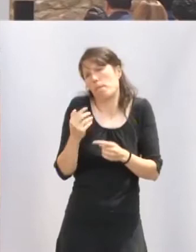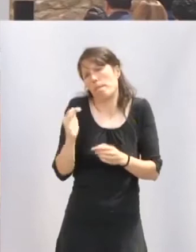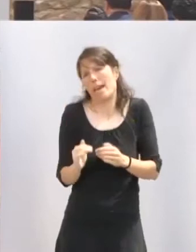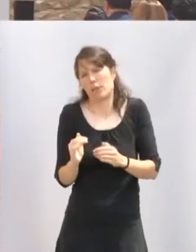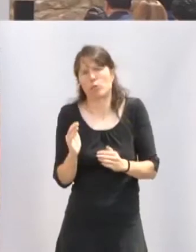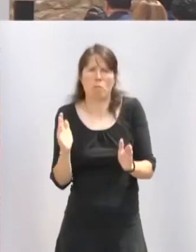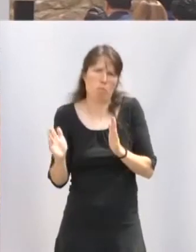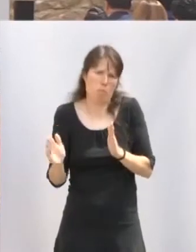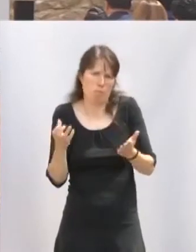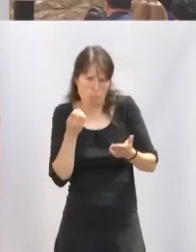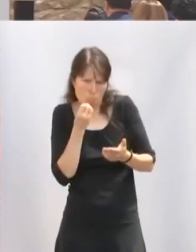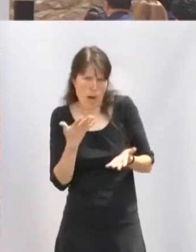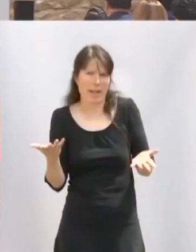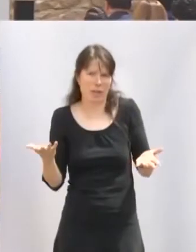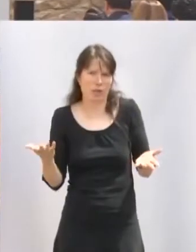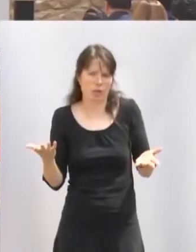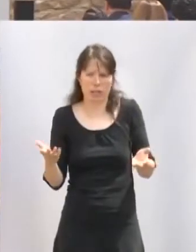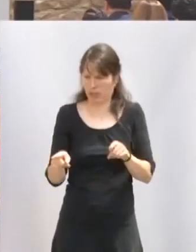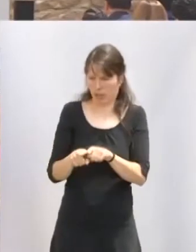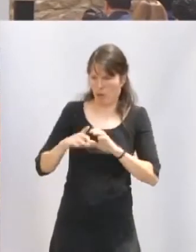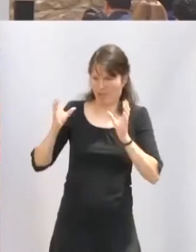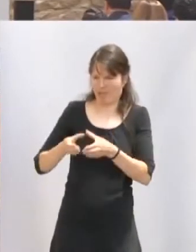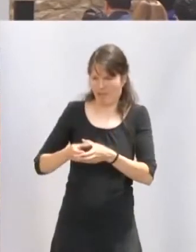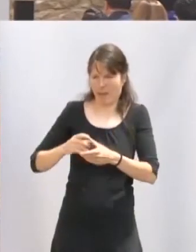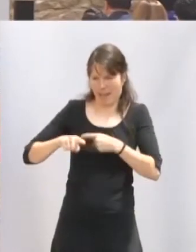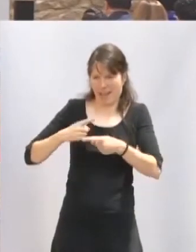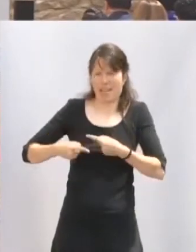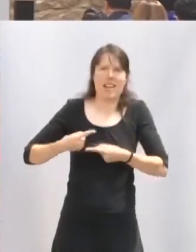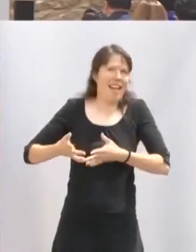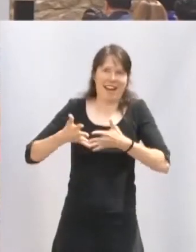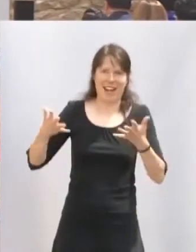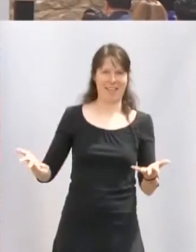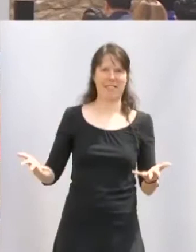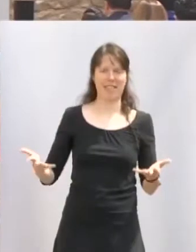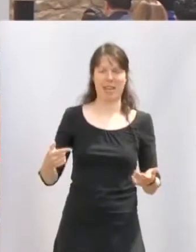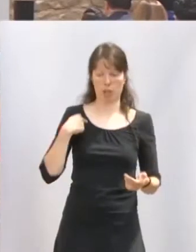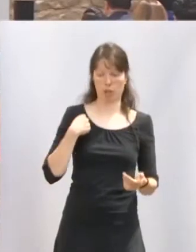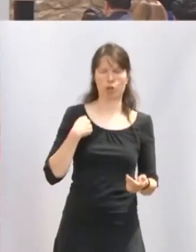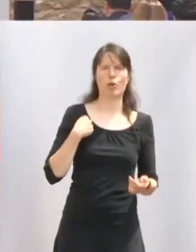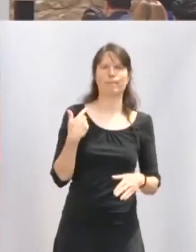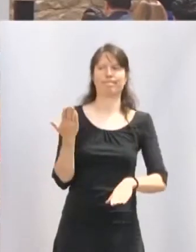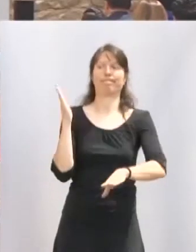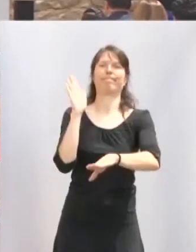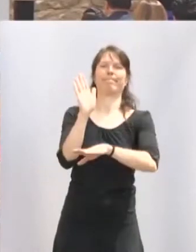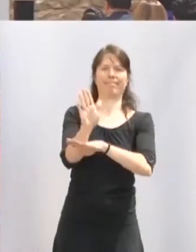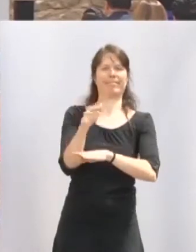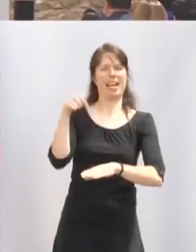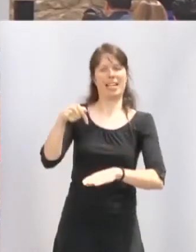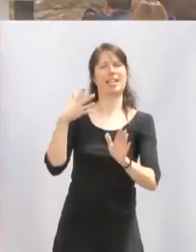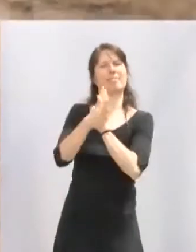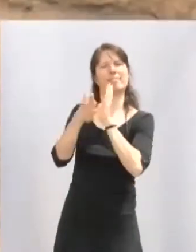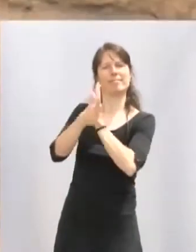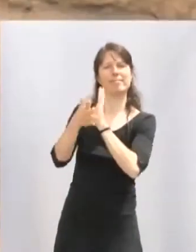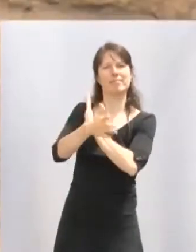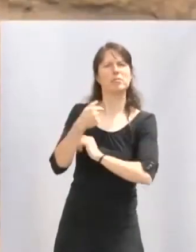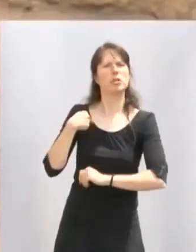gran familia, que es nuestro grupo de danzas. Al representarlo hoy aquí como presidente, siento un orgullo y